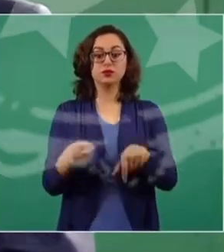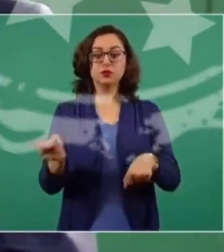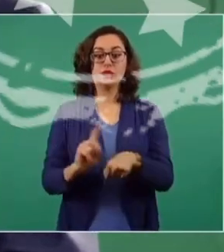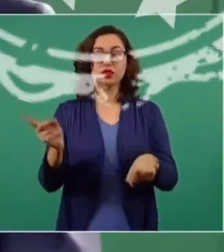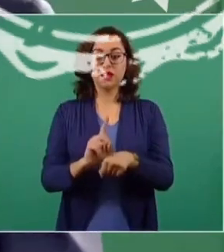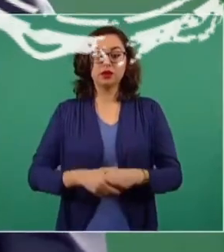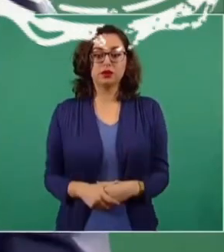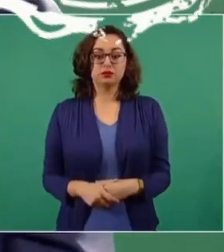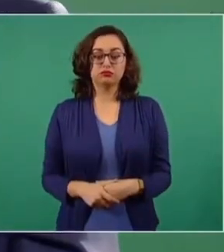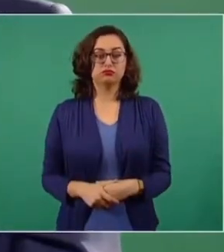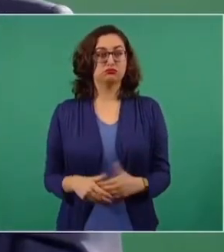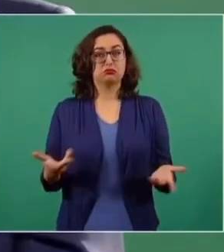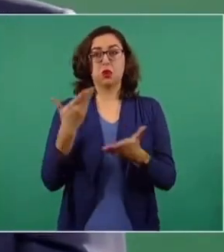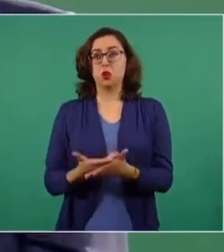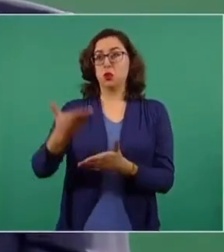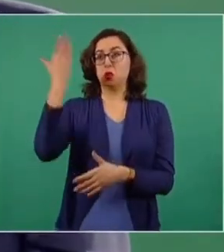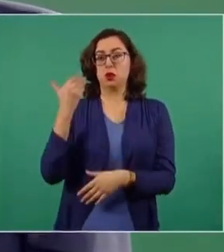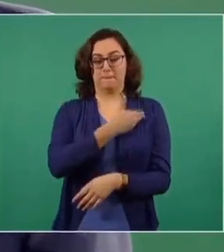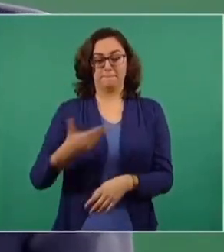Nunca, desde Madero,